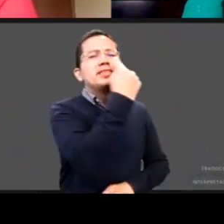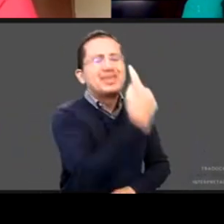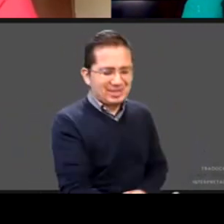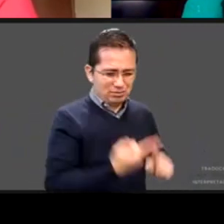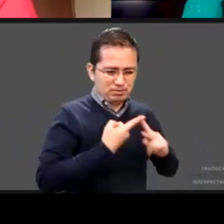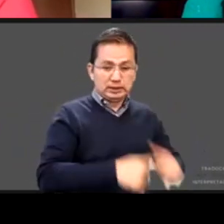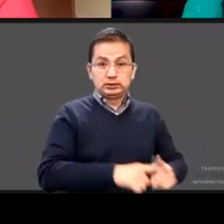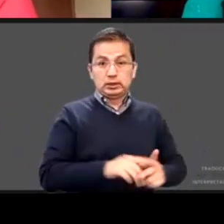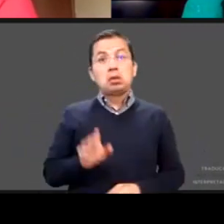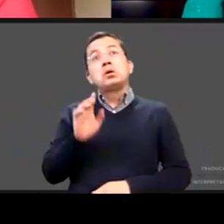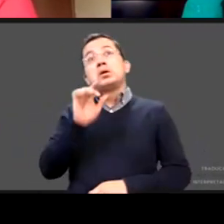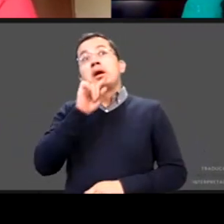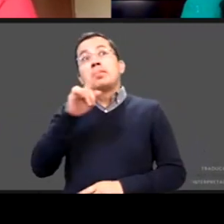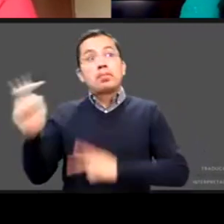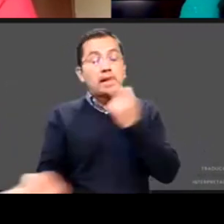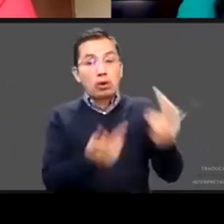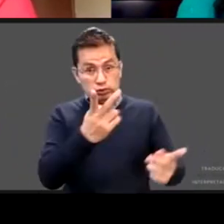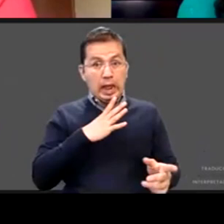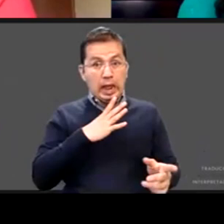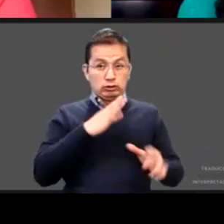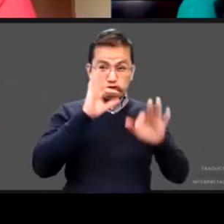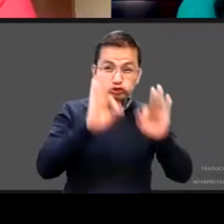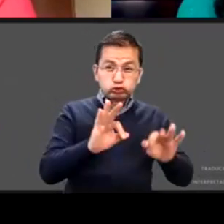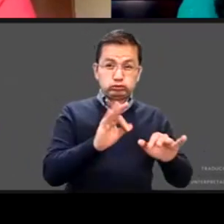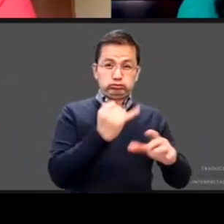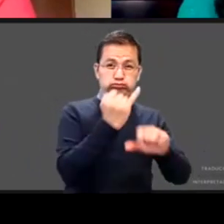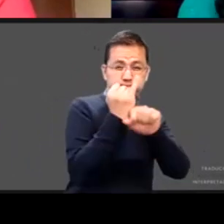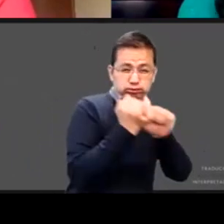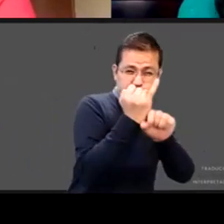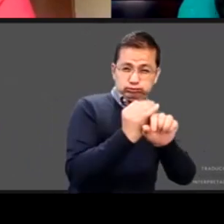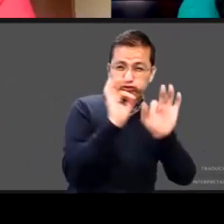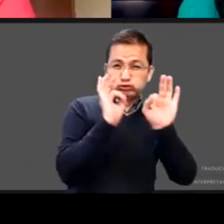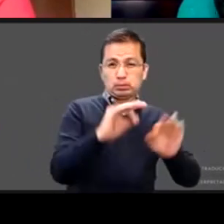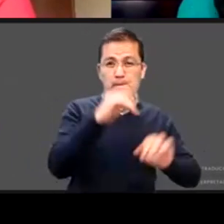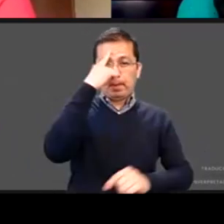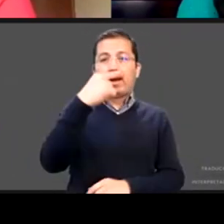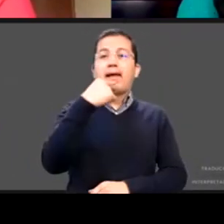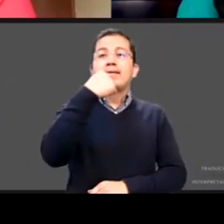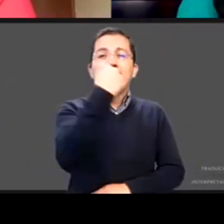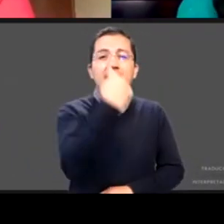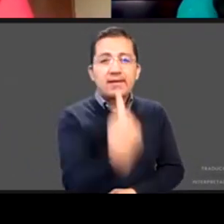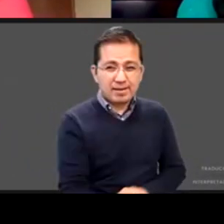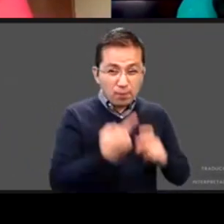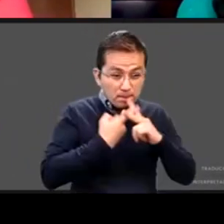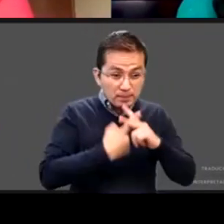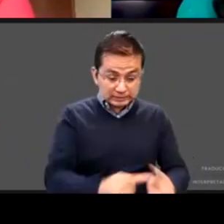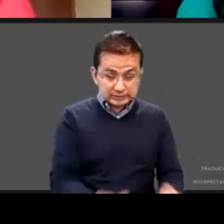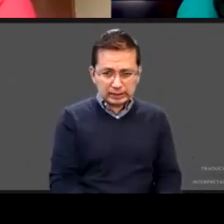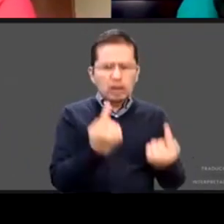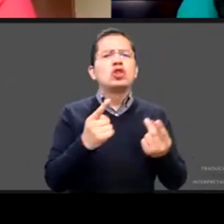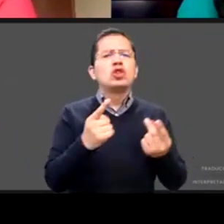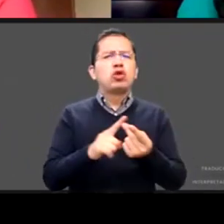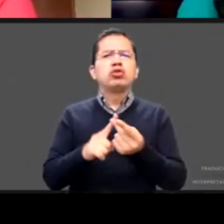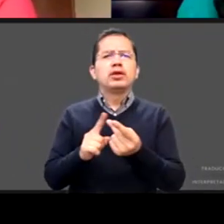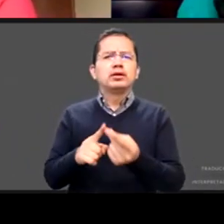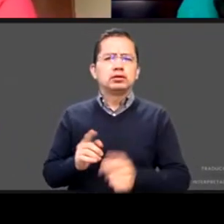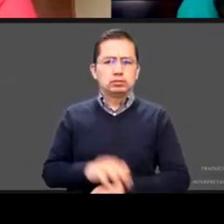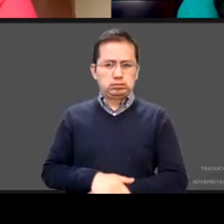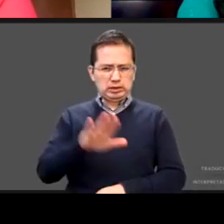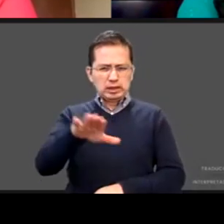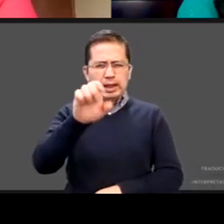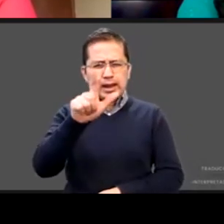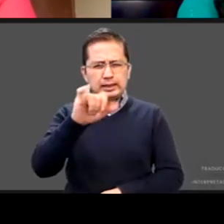estudios especializados que existan en México sobre primera infancia y se puedan consultar Elisa ¿podrías contestar esto?